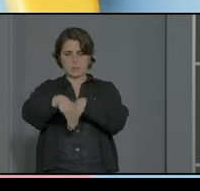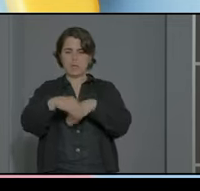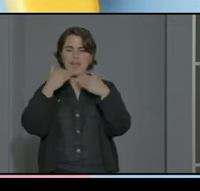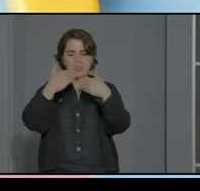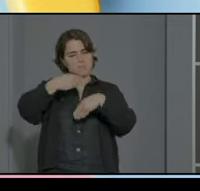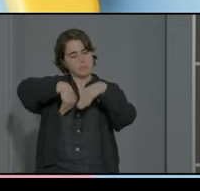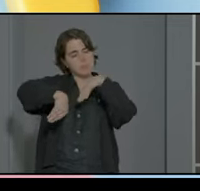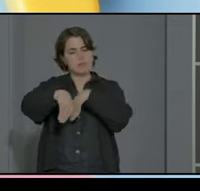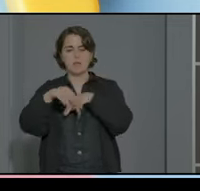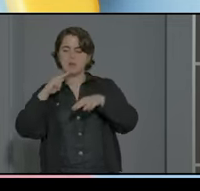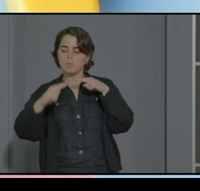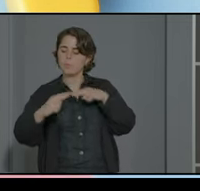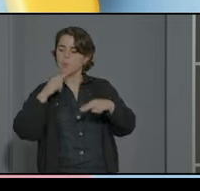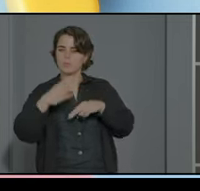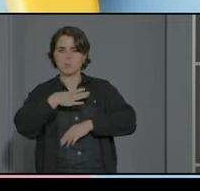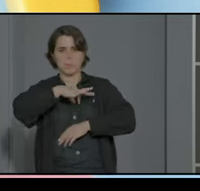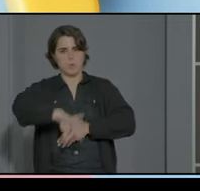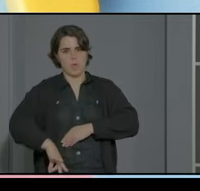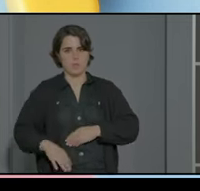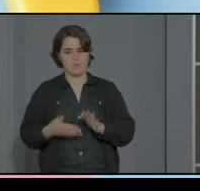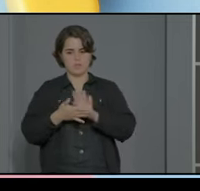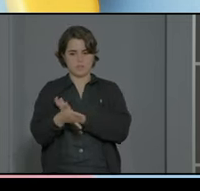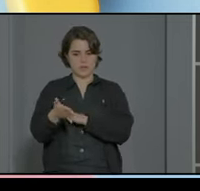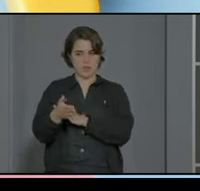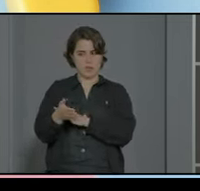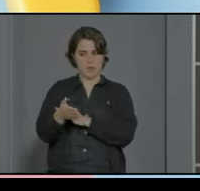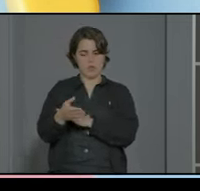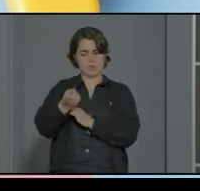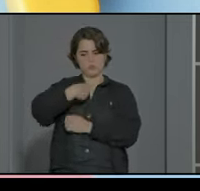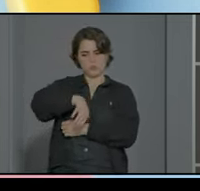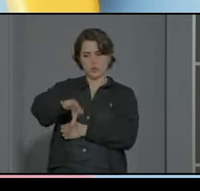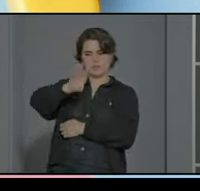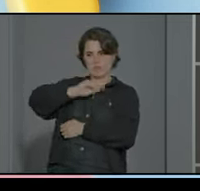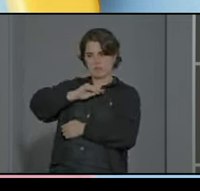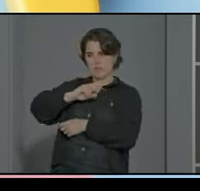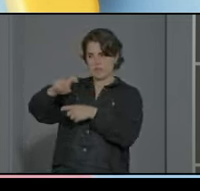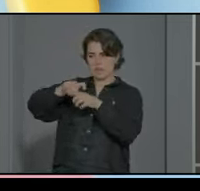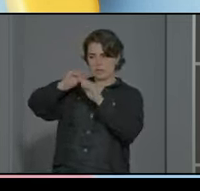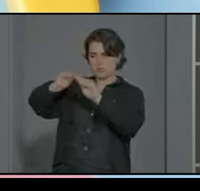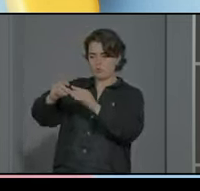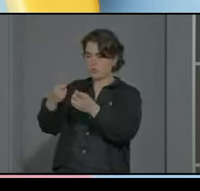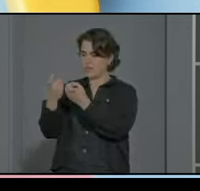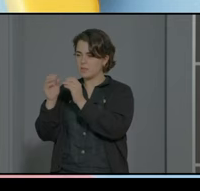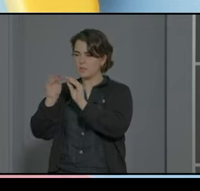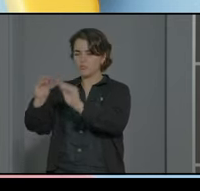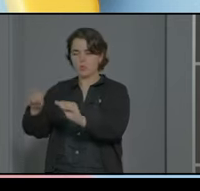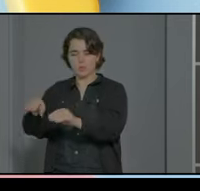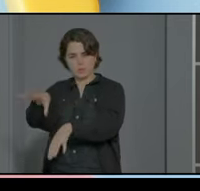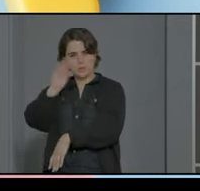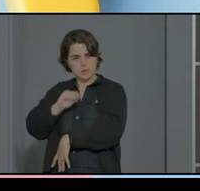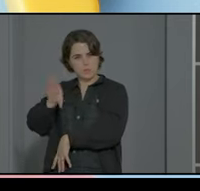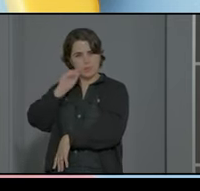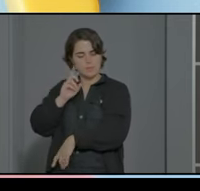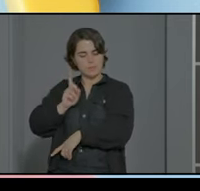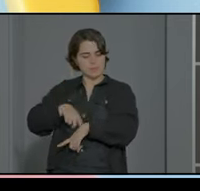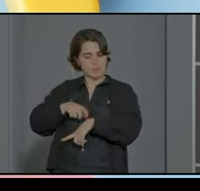intentar entender un poco su forma de ser sus características y su necesidad en ese momento ¿no? dar